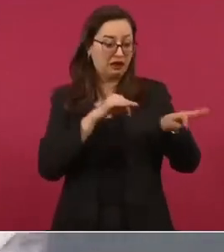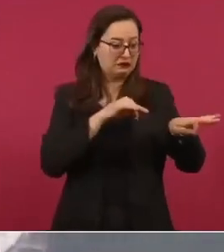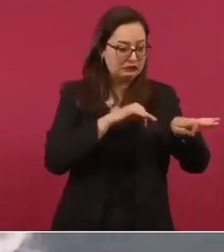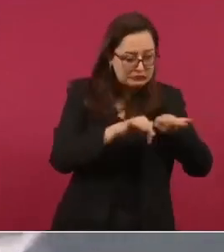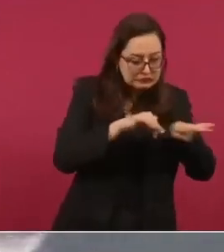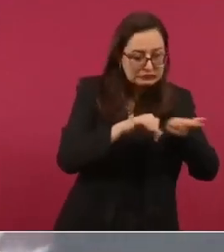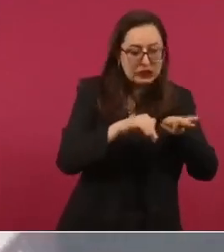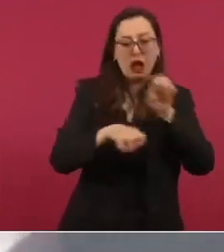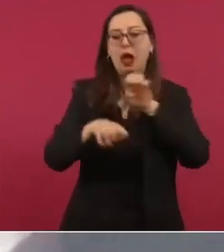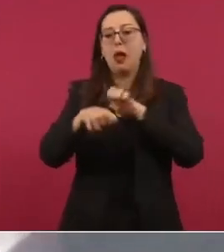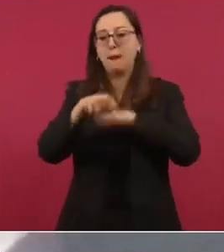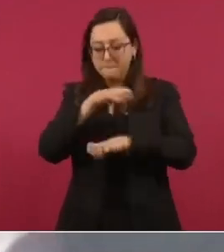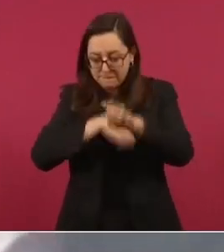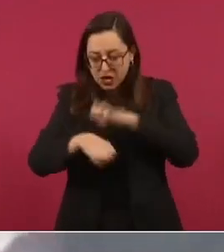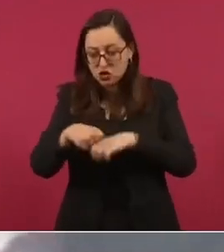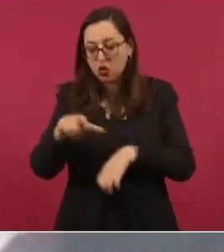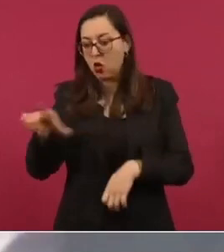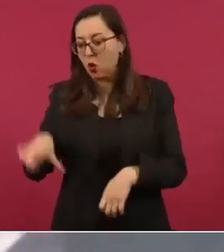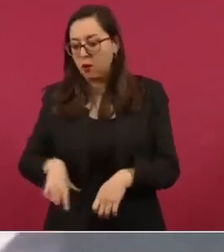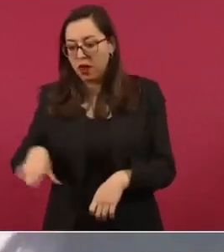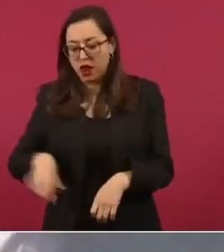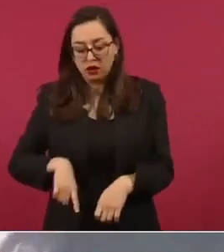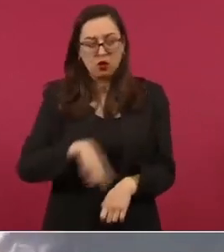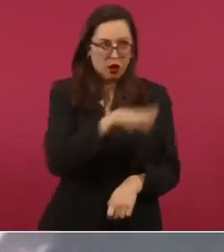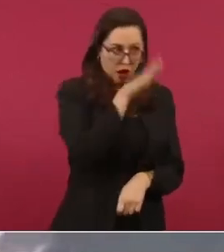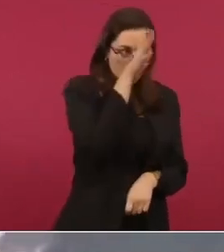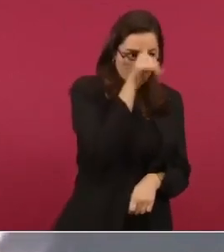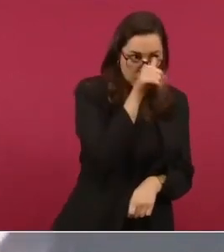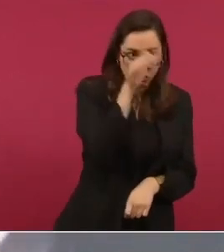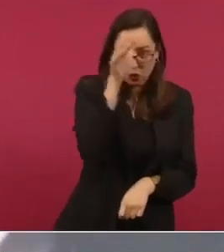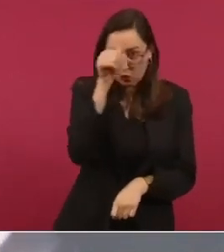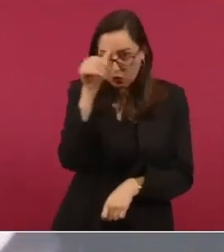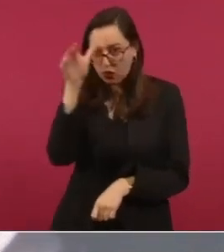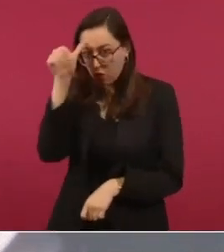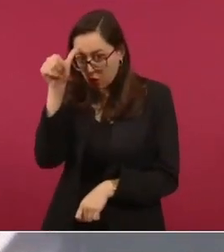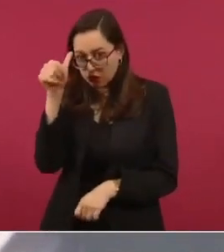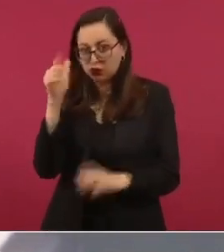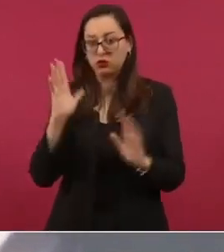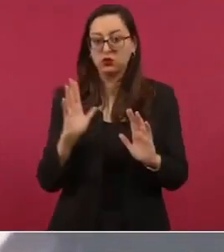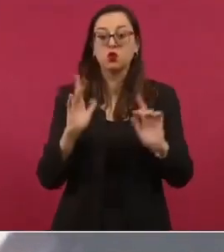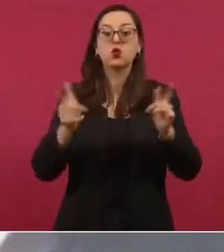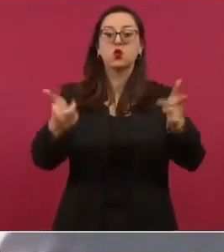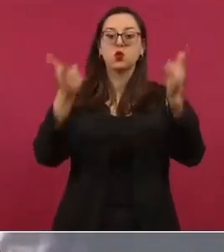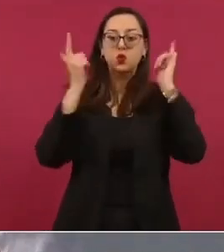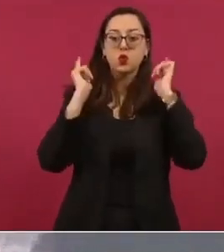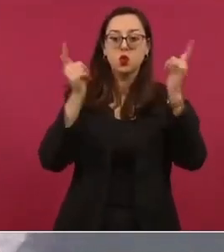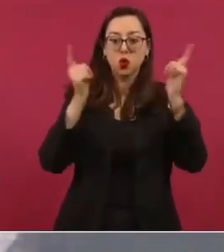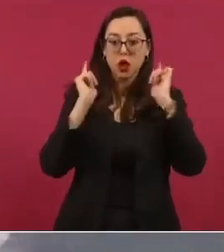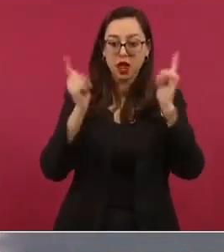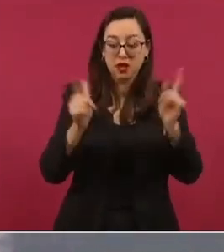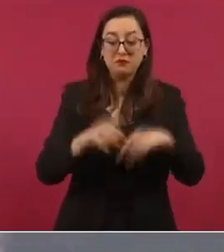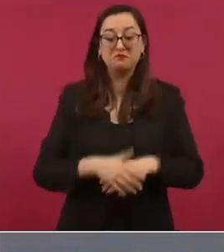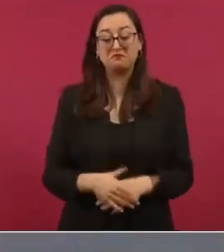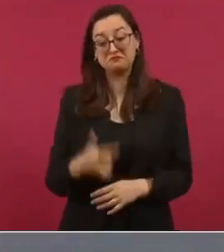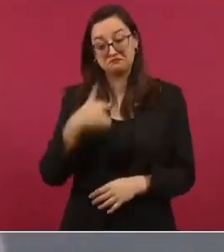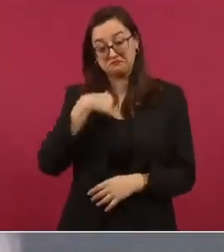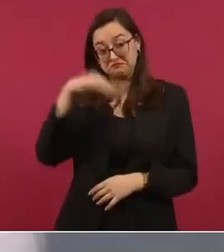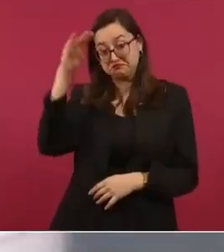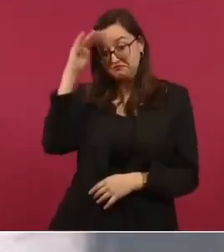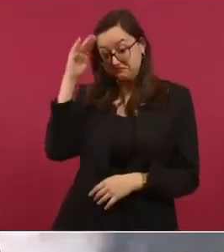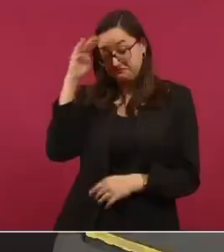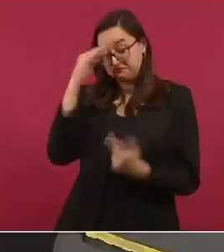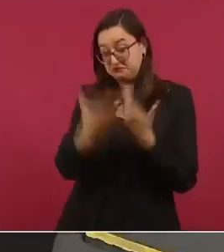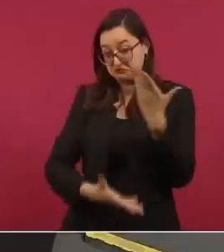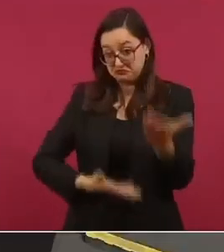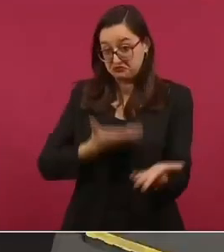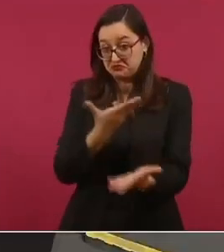empresarial y el gobierno y también deseo que ronde en el 20%